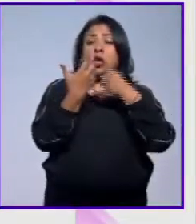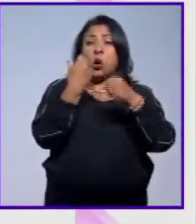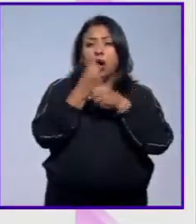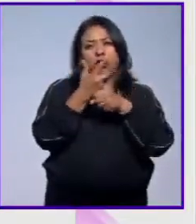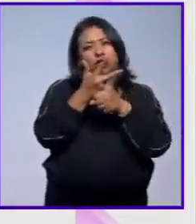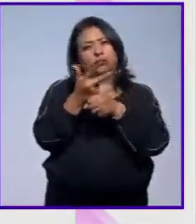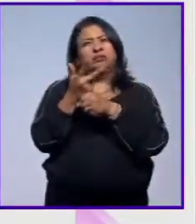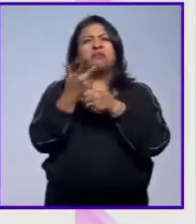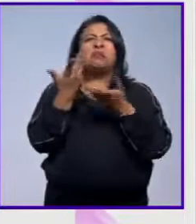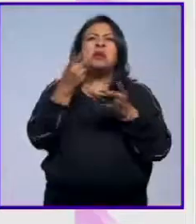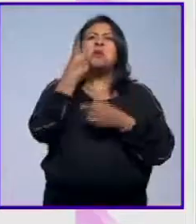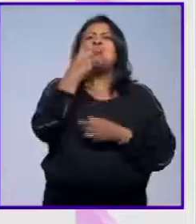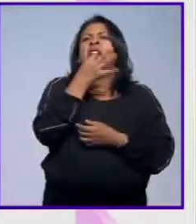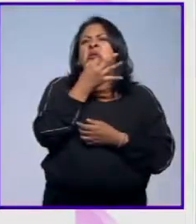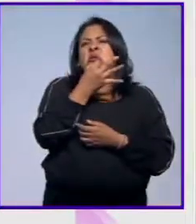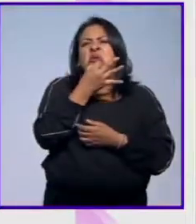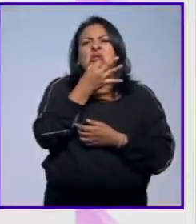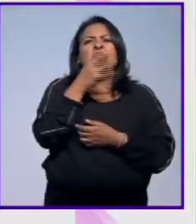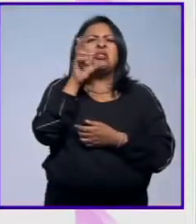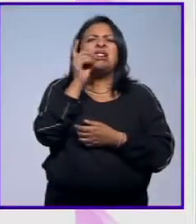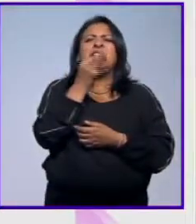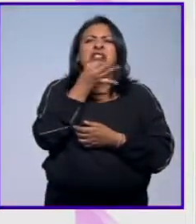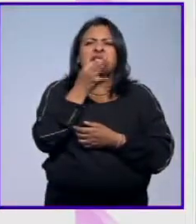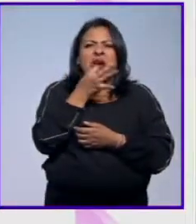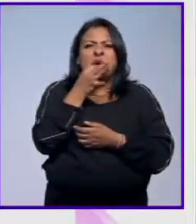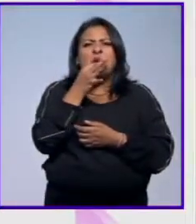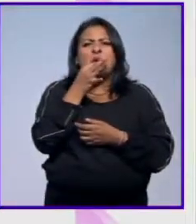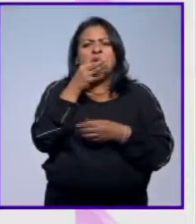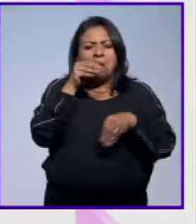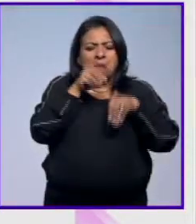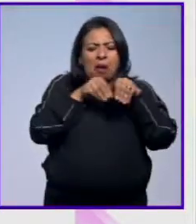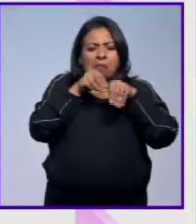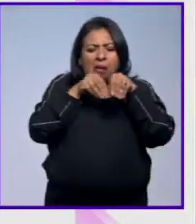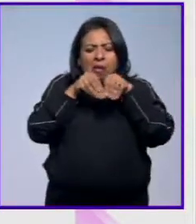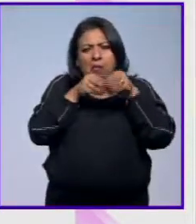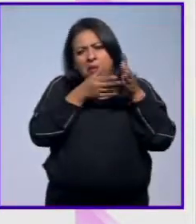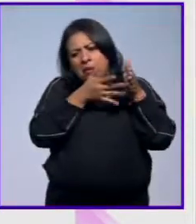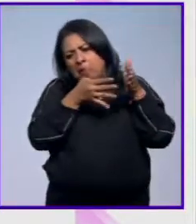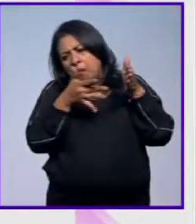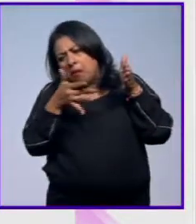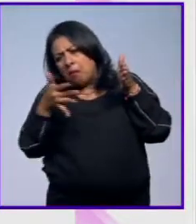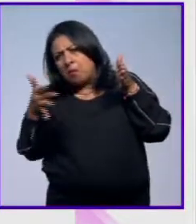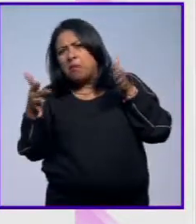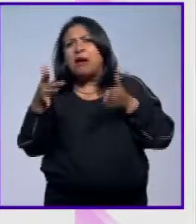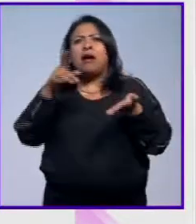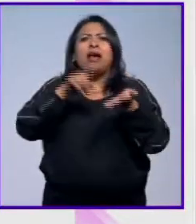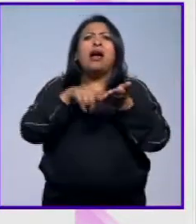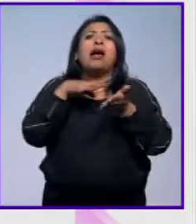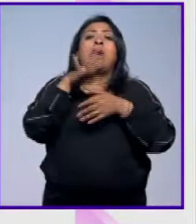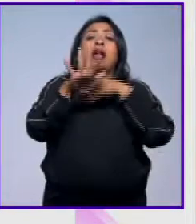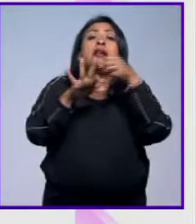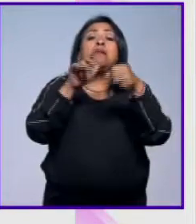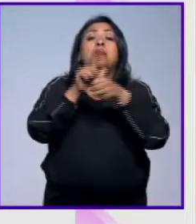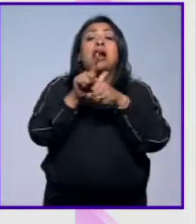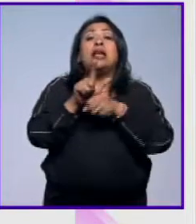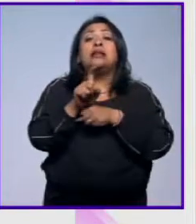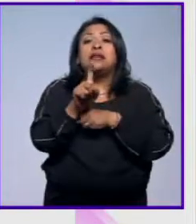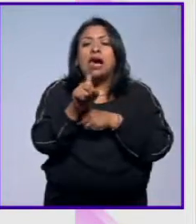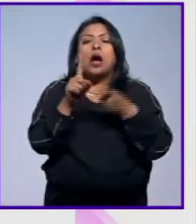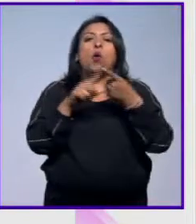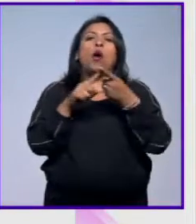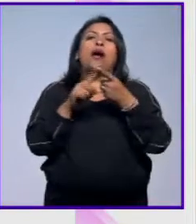El video dura como un minuto 30 segundos y es de animales acuáticos, de